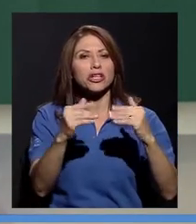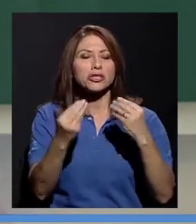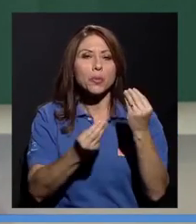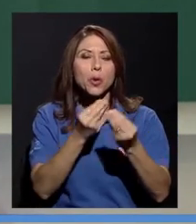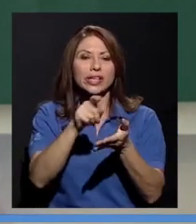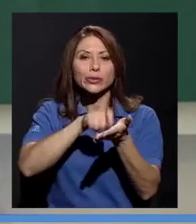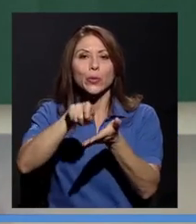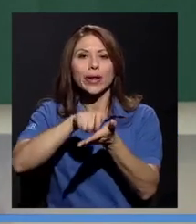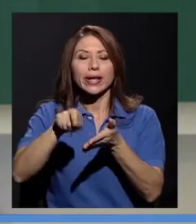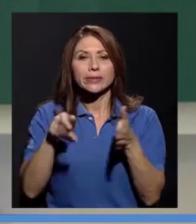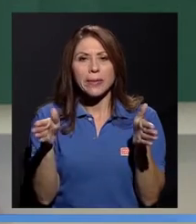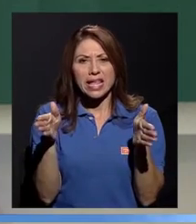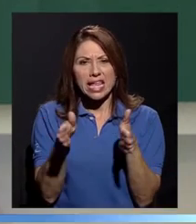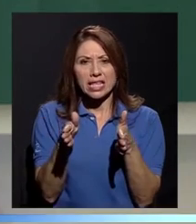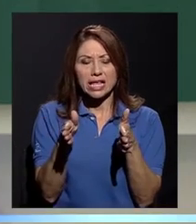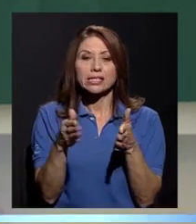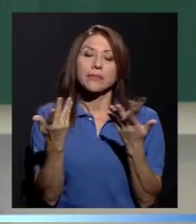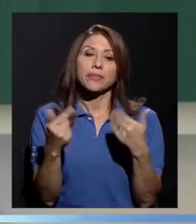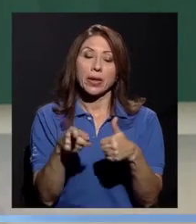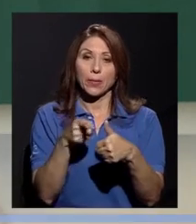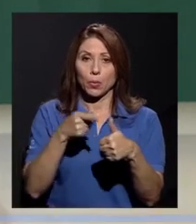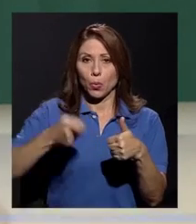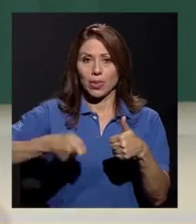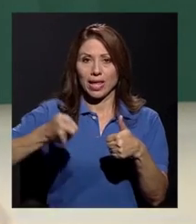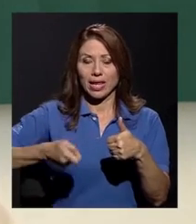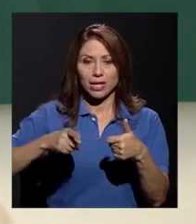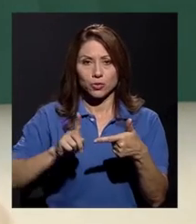en el caso de derecho y farmacia